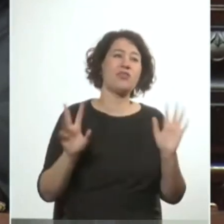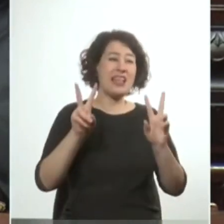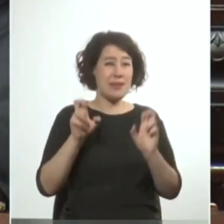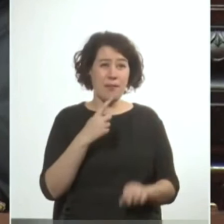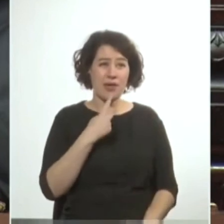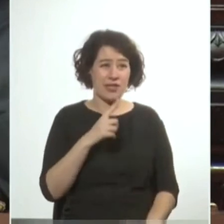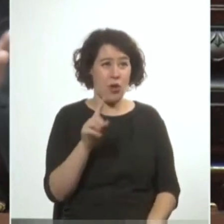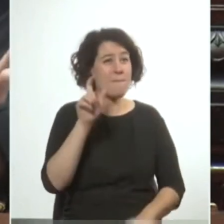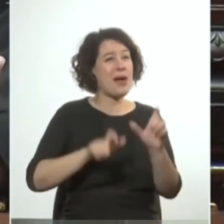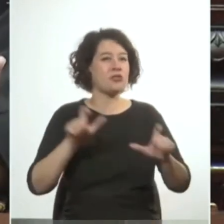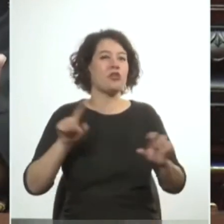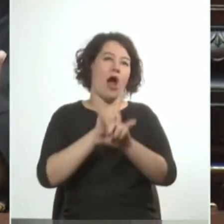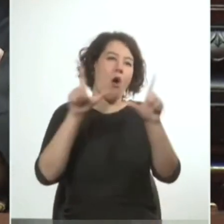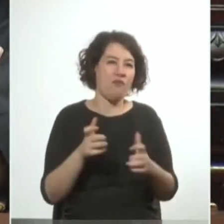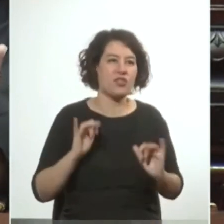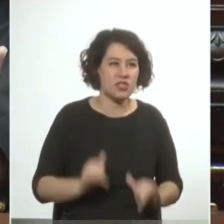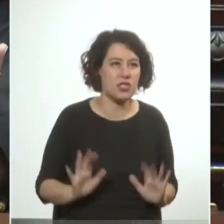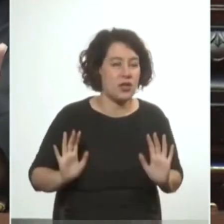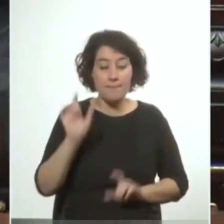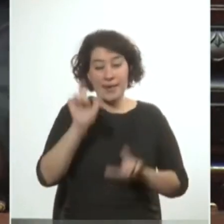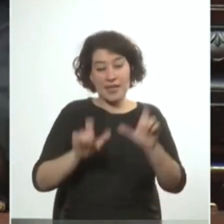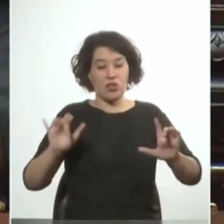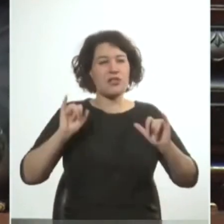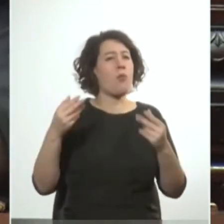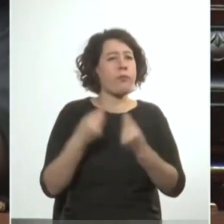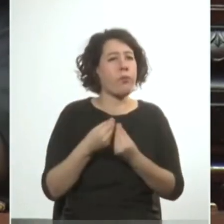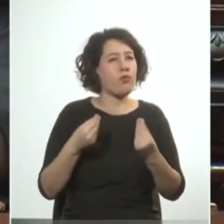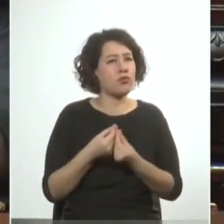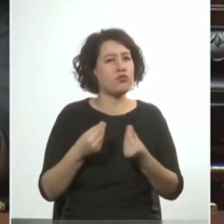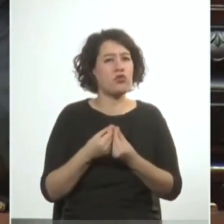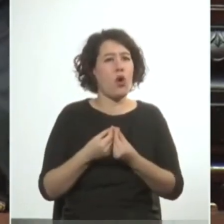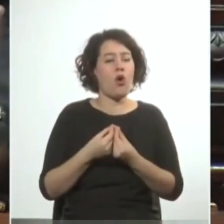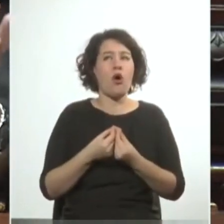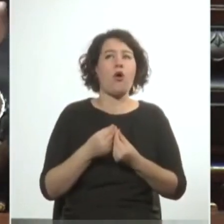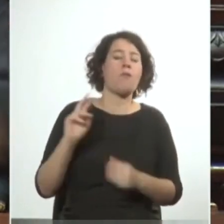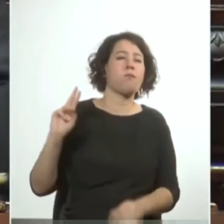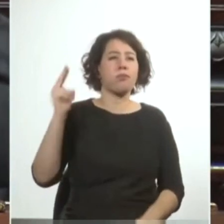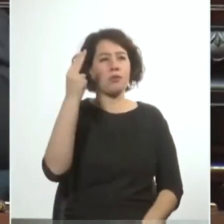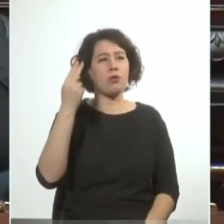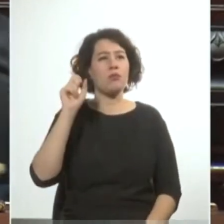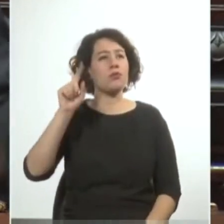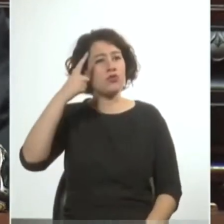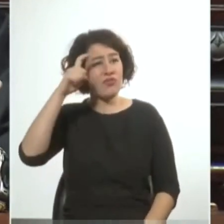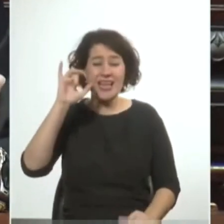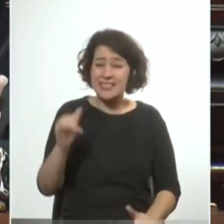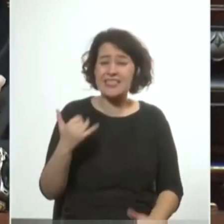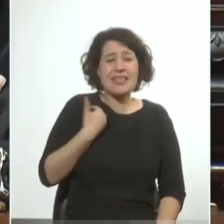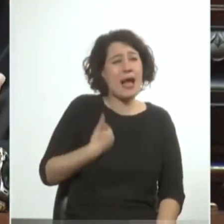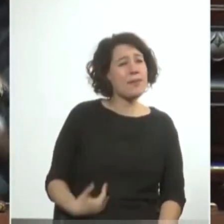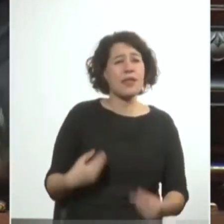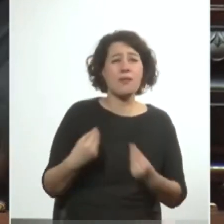las personas por supuesto que sí muchísimos pagaron con su vida sus posiciones y lo lamentamos muchísimo